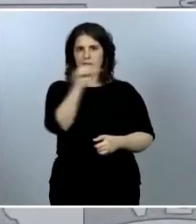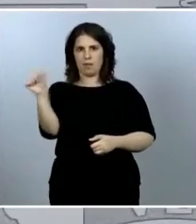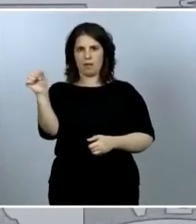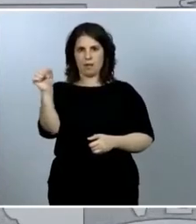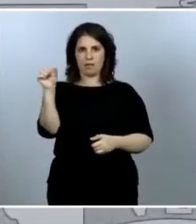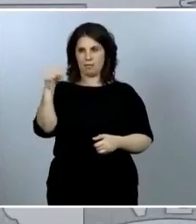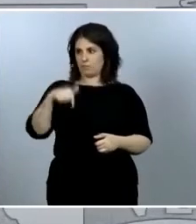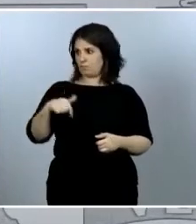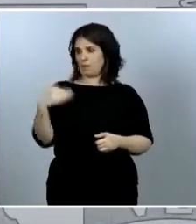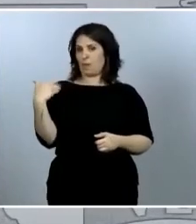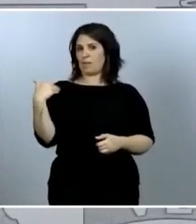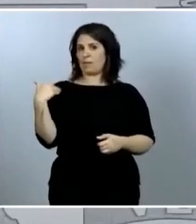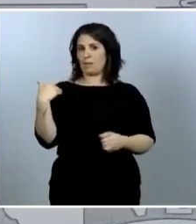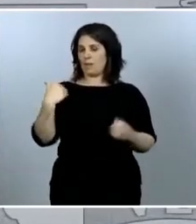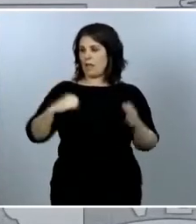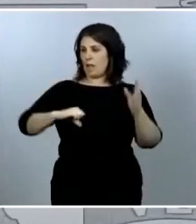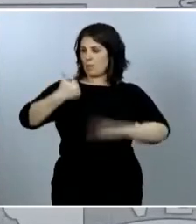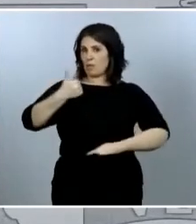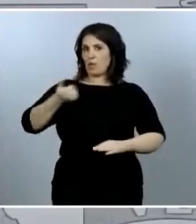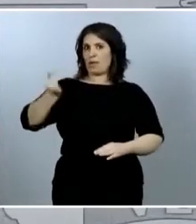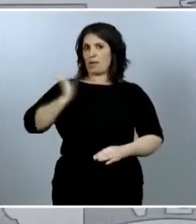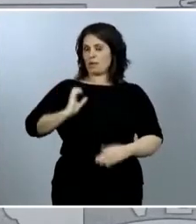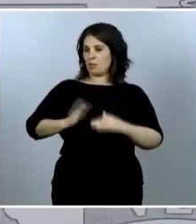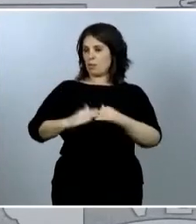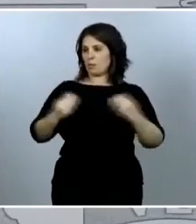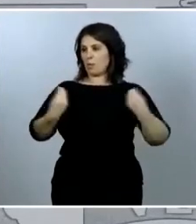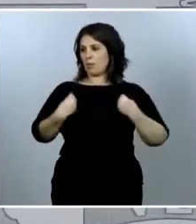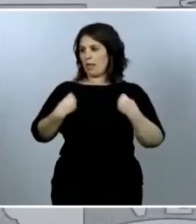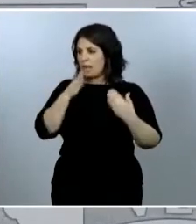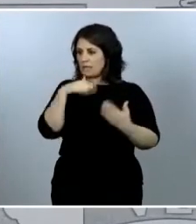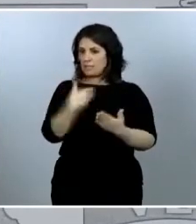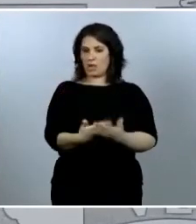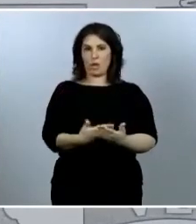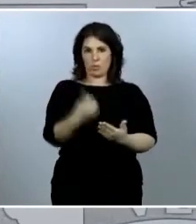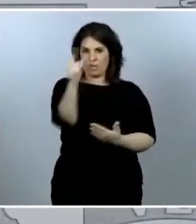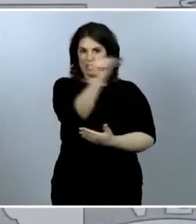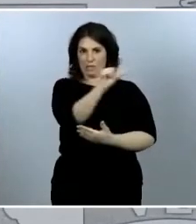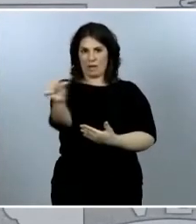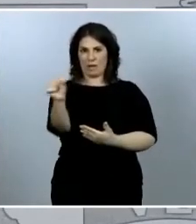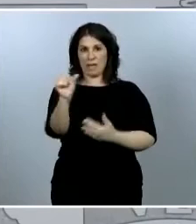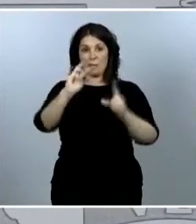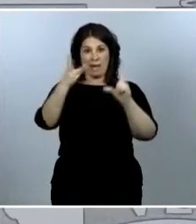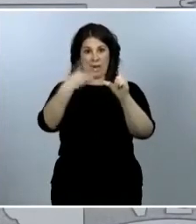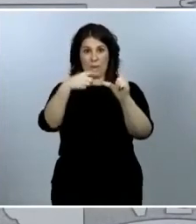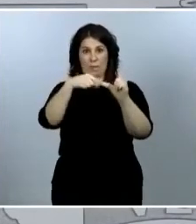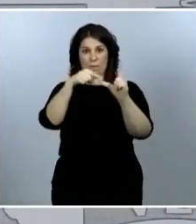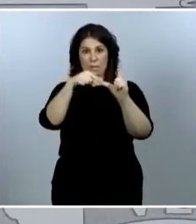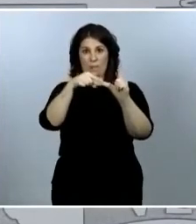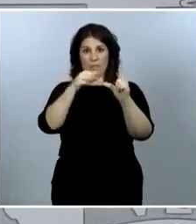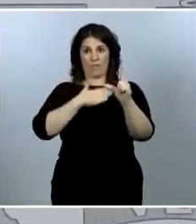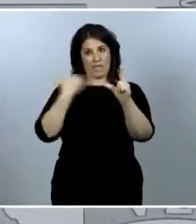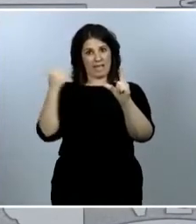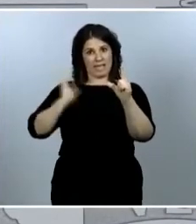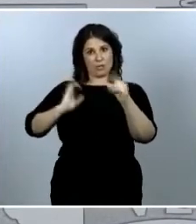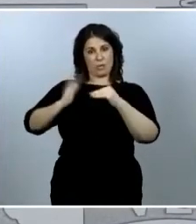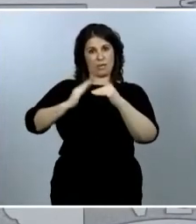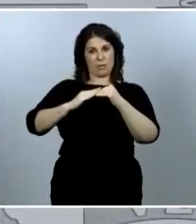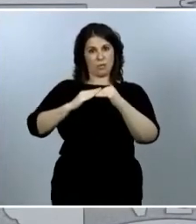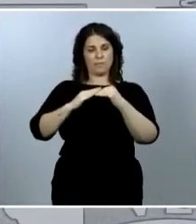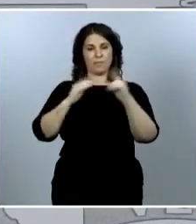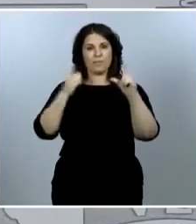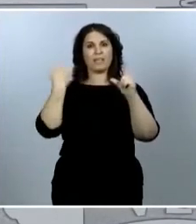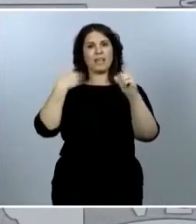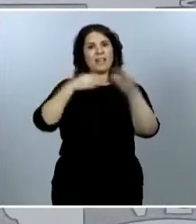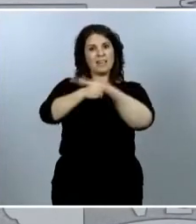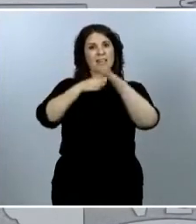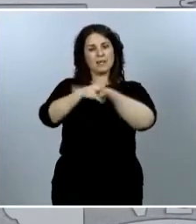aprobación del ingreso mínimo vital, en la página web dedicada al ingreso mínimo vital se han recibido 21 millones de visitas, 21